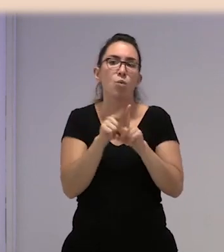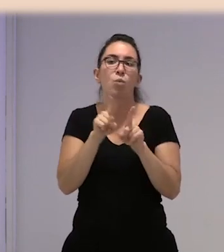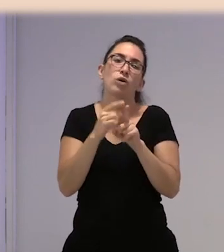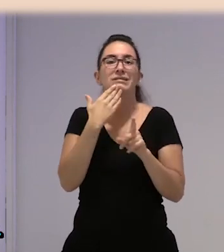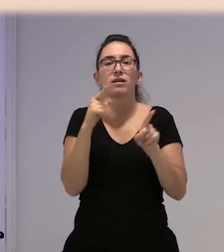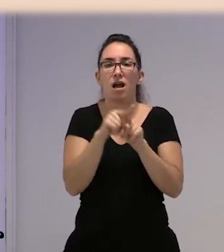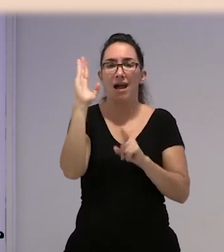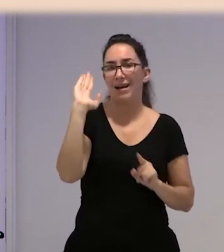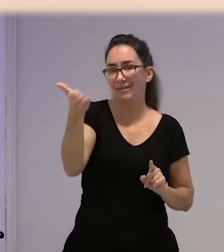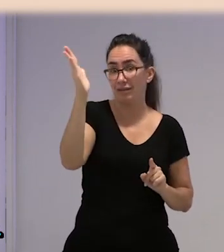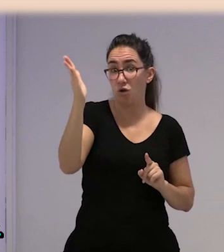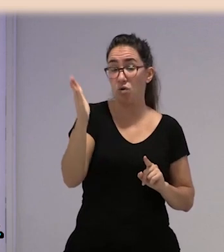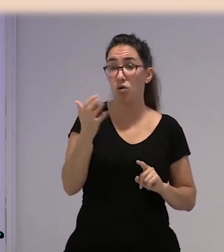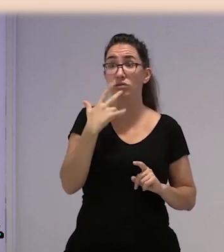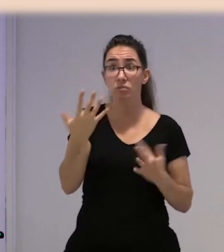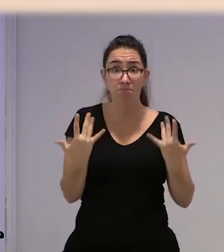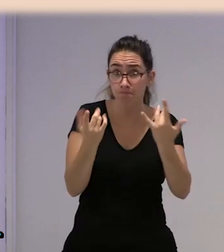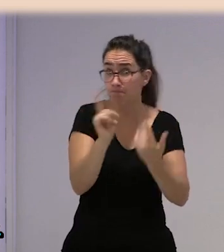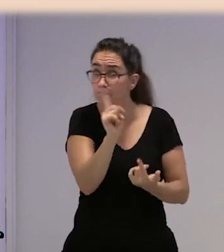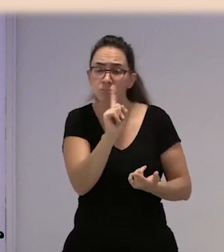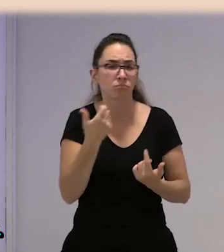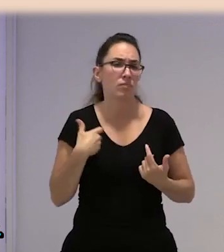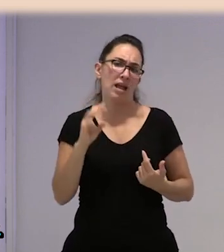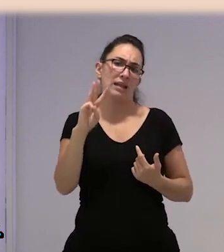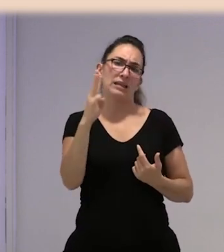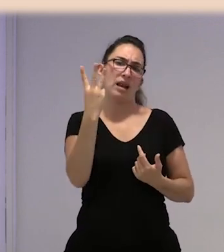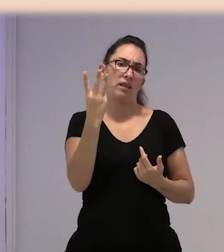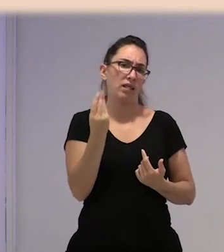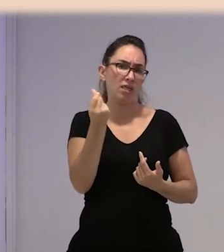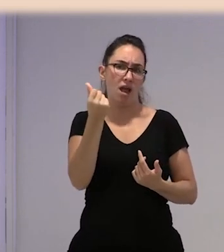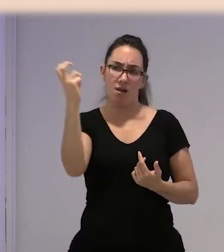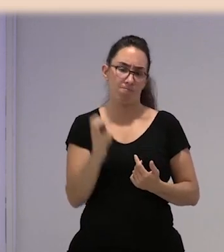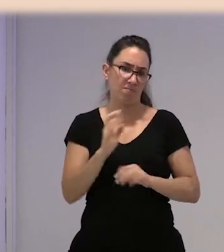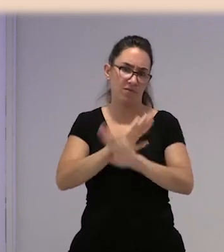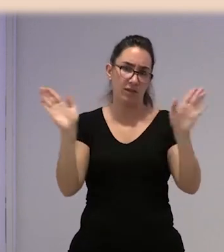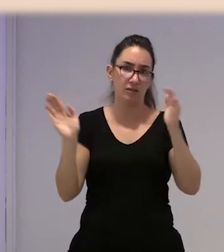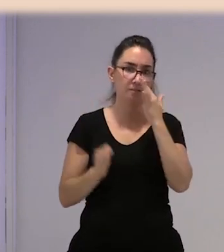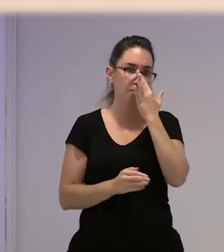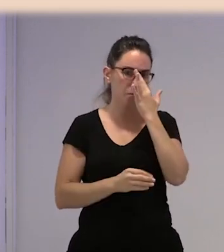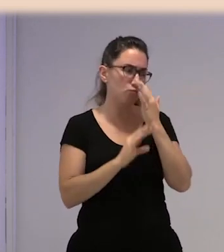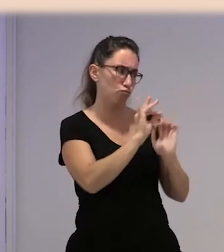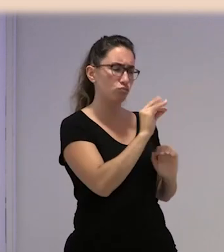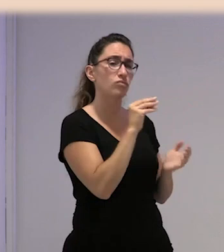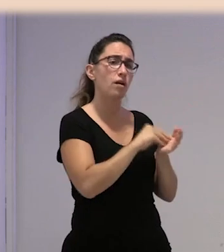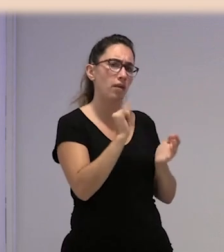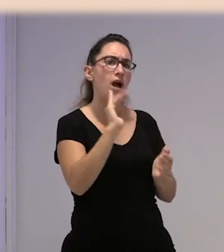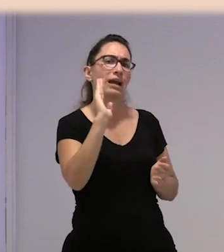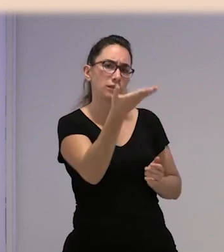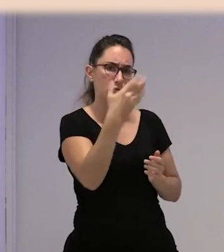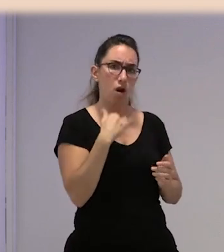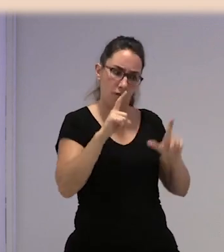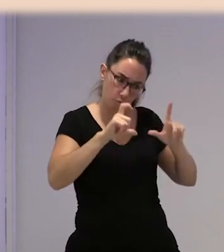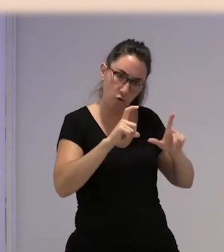días en casa. O si no te espabilas, pues al tercer día no vengas a trabajar. De hecho, hay castigos y firmados que tenemos fotos